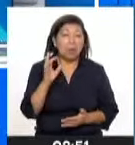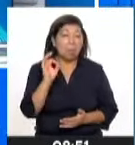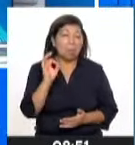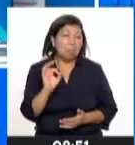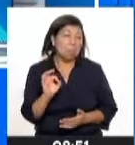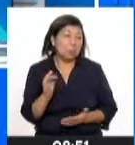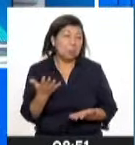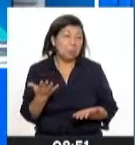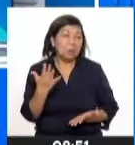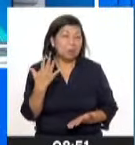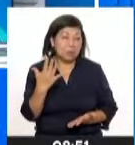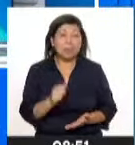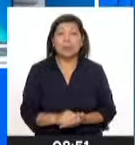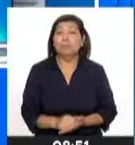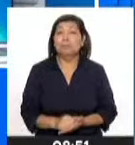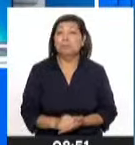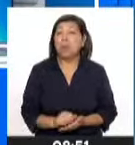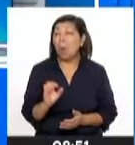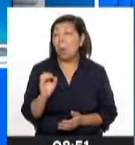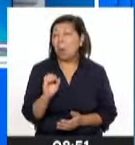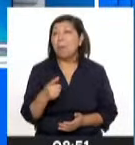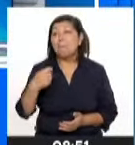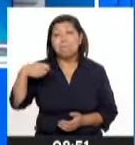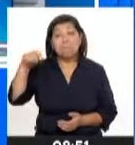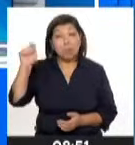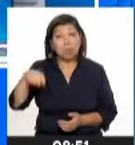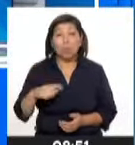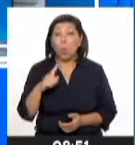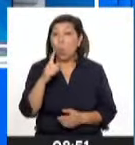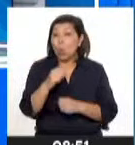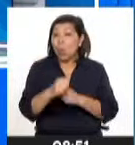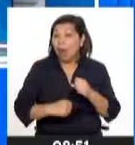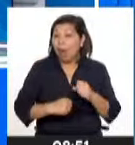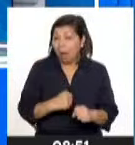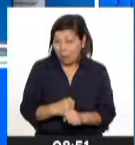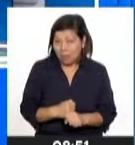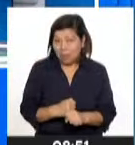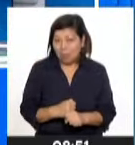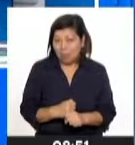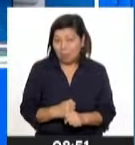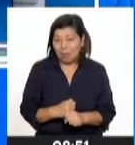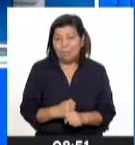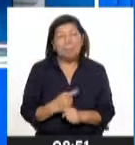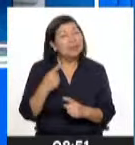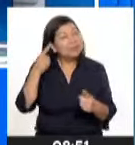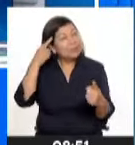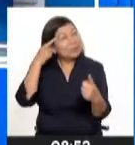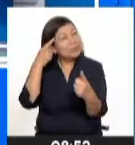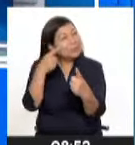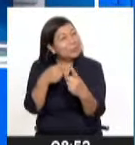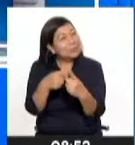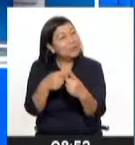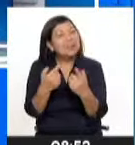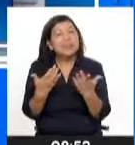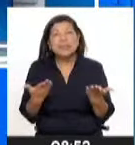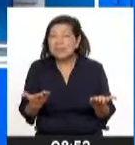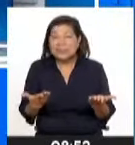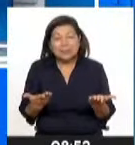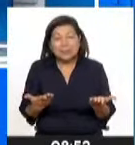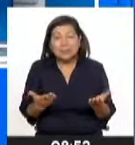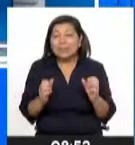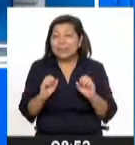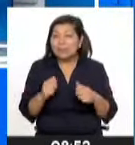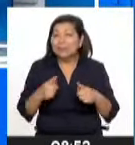.5% anual. El objetivo principal de este programa es